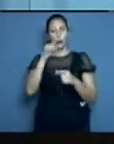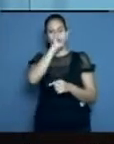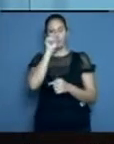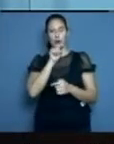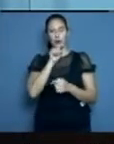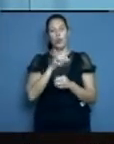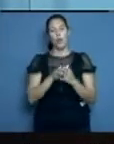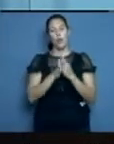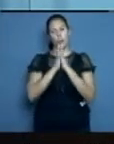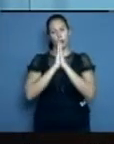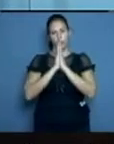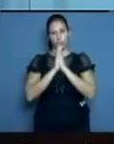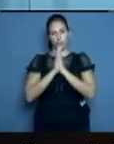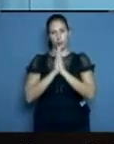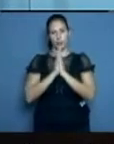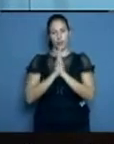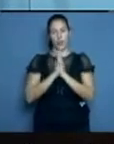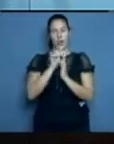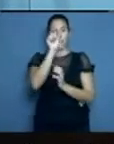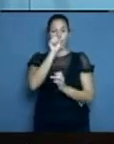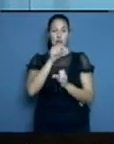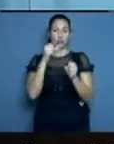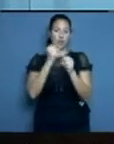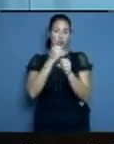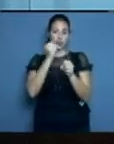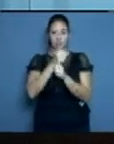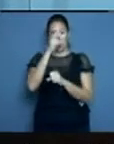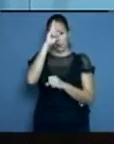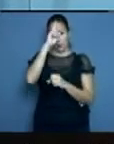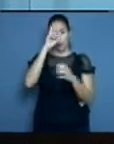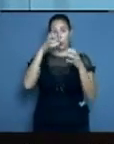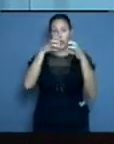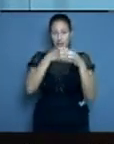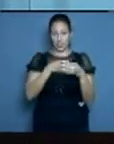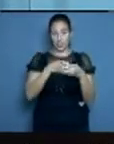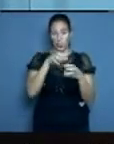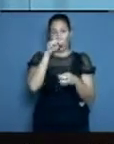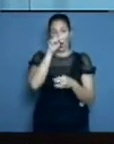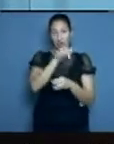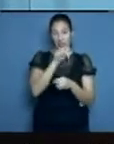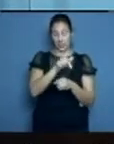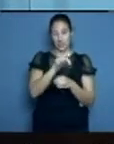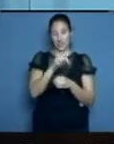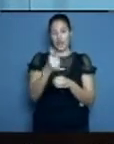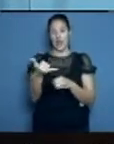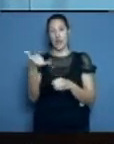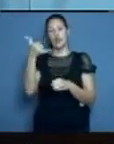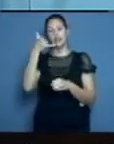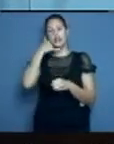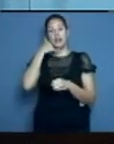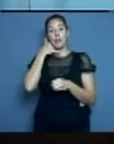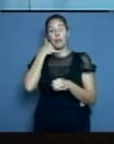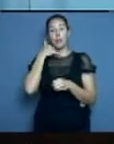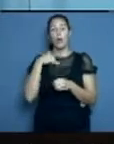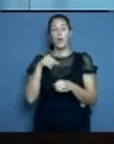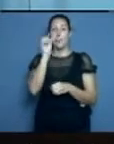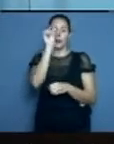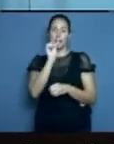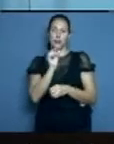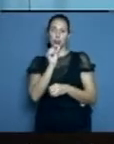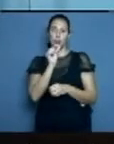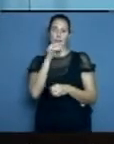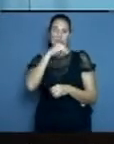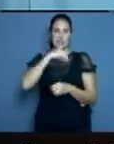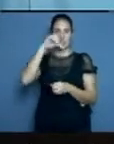en los policlínicos, que son los teléfonos diseñados para las personas que tienen síntomas para documentarse, por